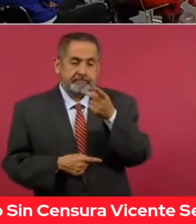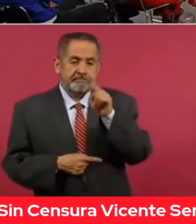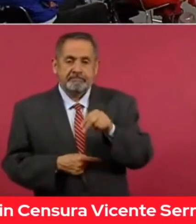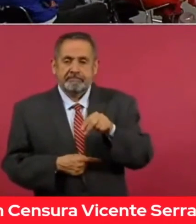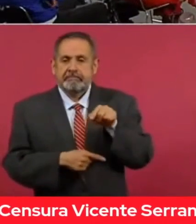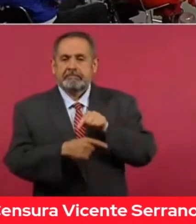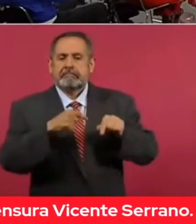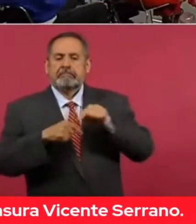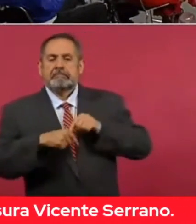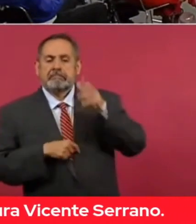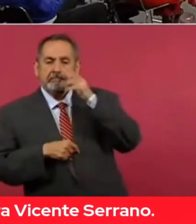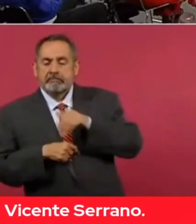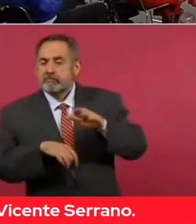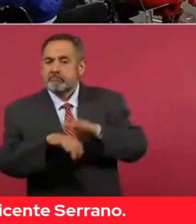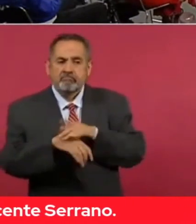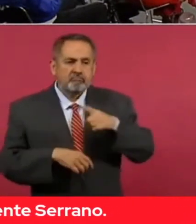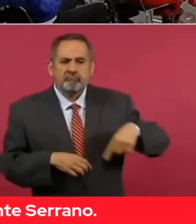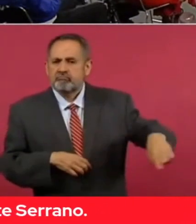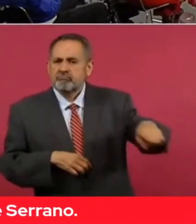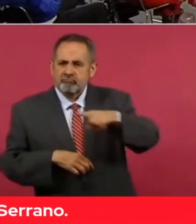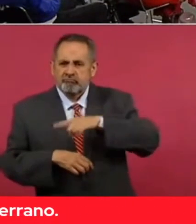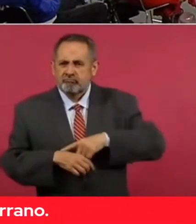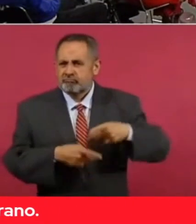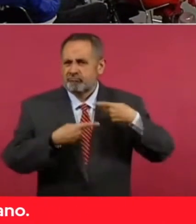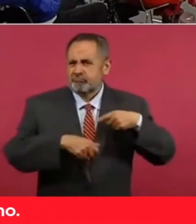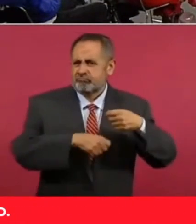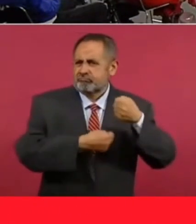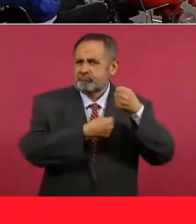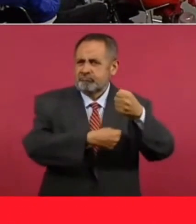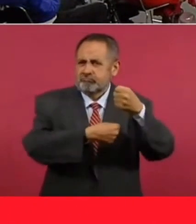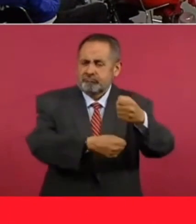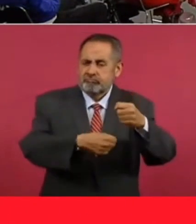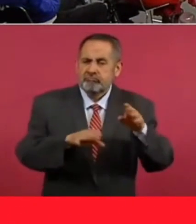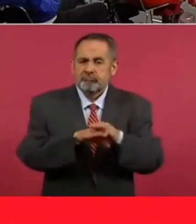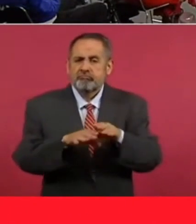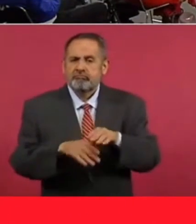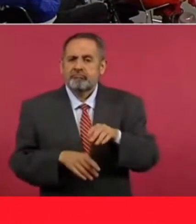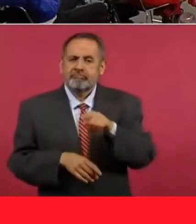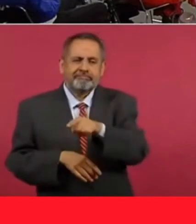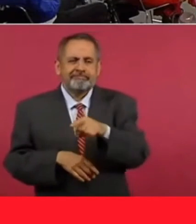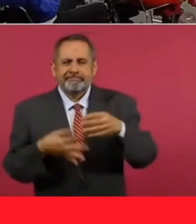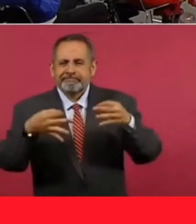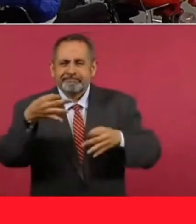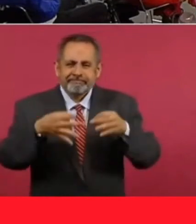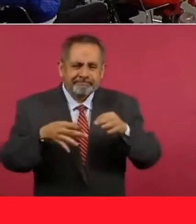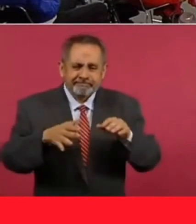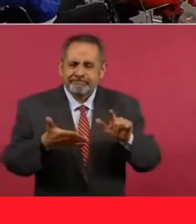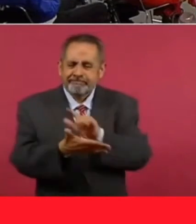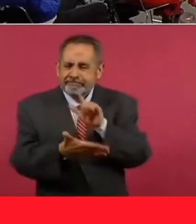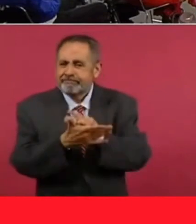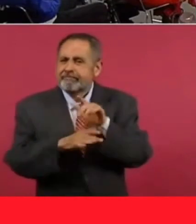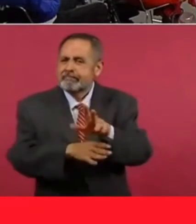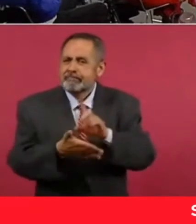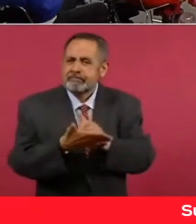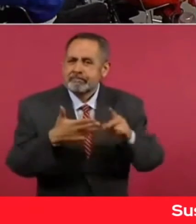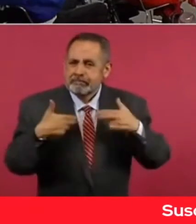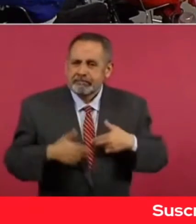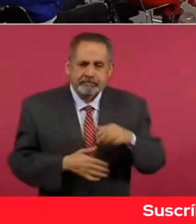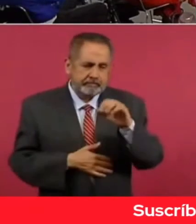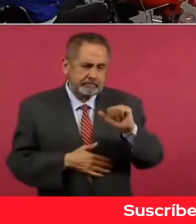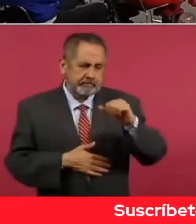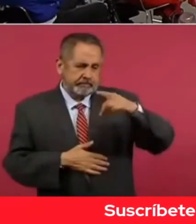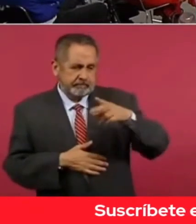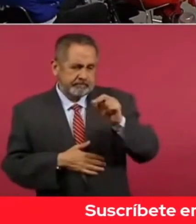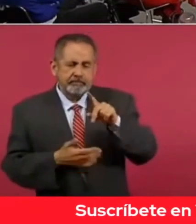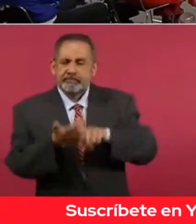ciudadana atendida por el Poder Judicial, impensable en otros tiempos, impensable sin las reformas sobre derechos humanos y amparo que se